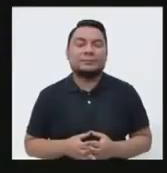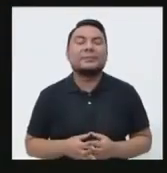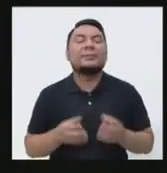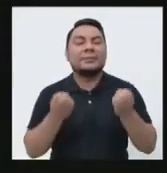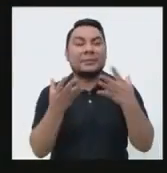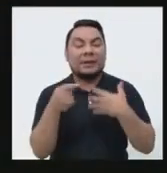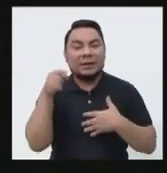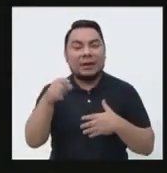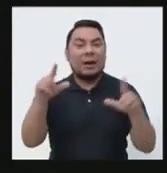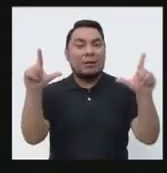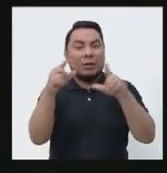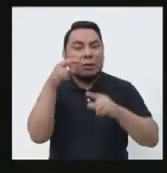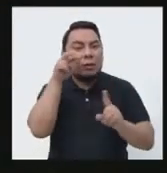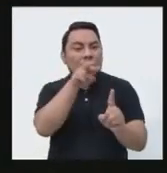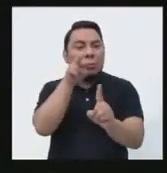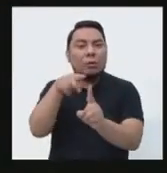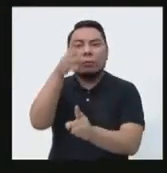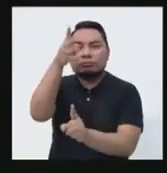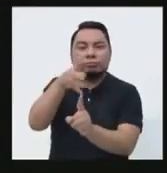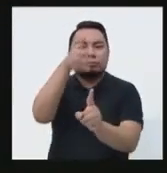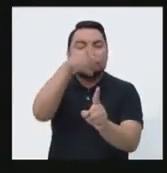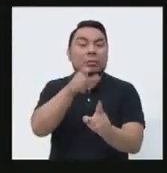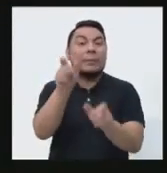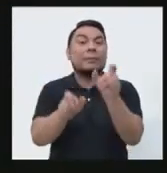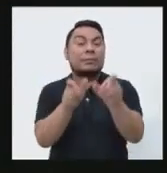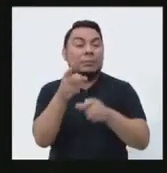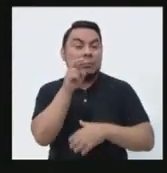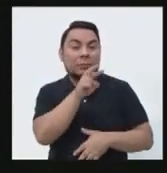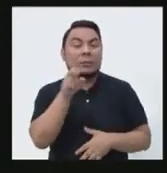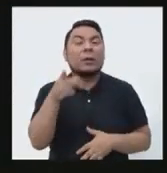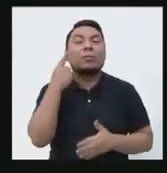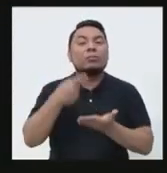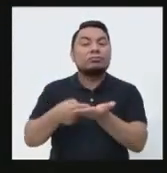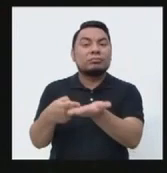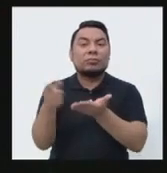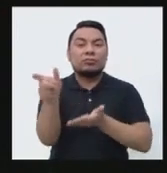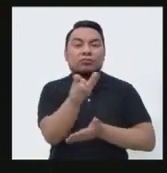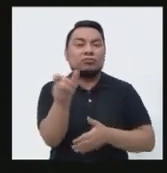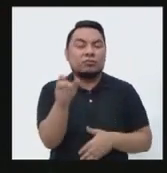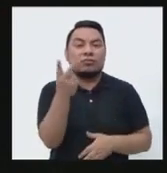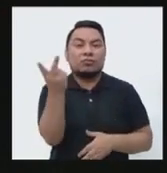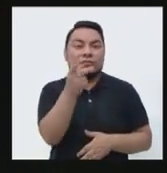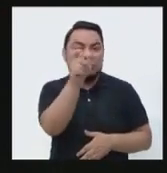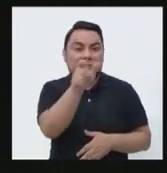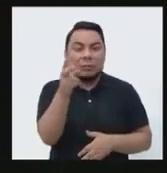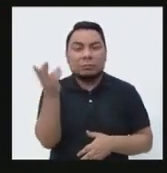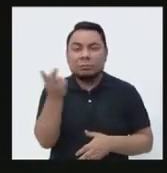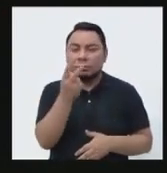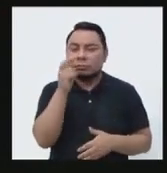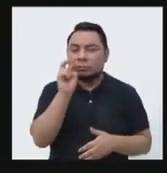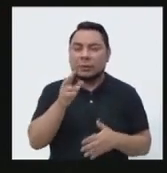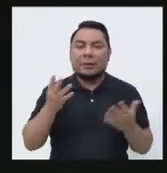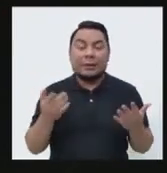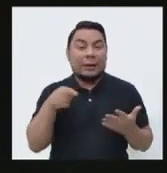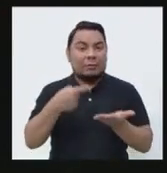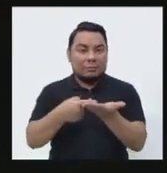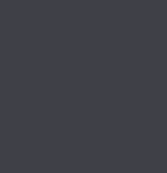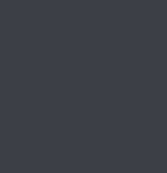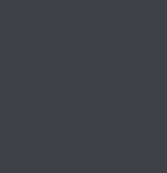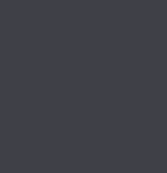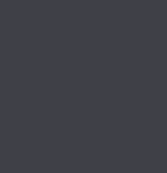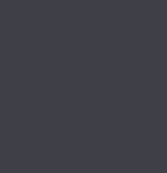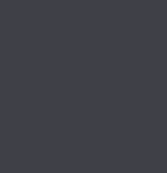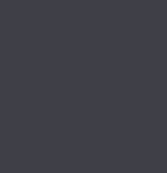Muy bien, este es el programa para conocer las destrezas, para debatir de nuestros candidatos al Congreso de la República, y es el segmento del debate.